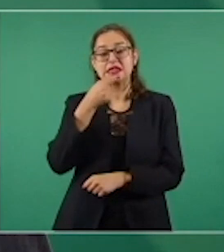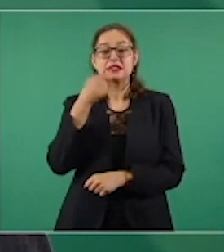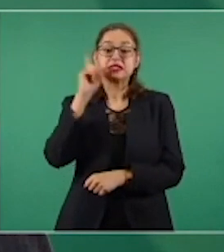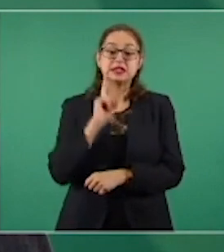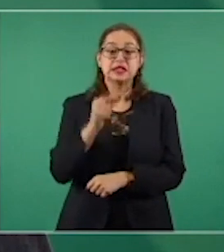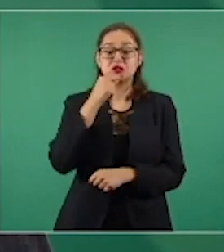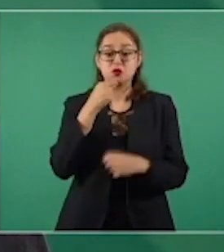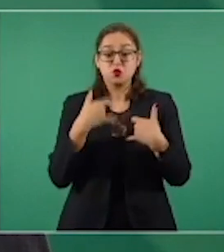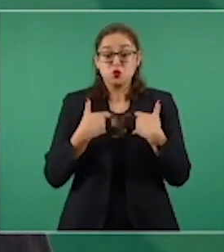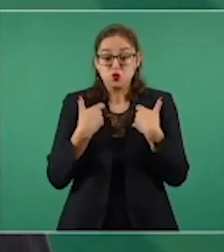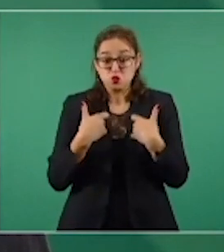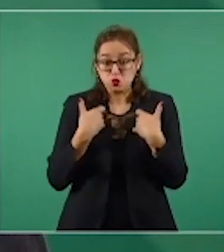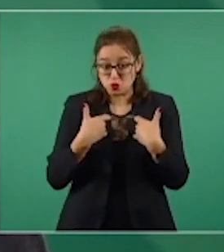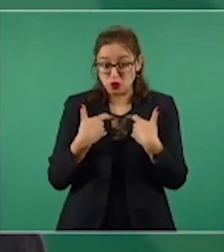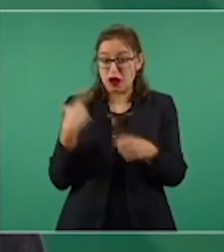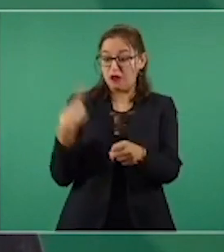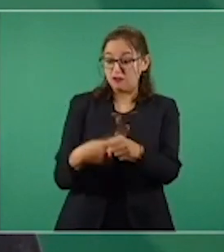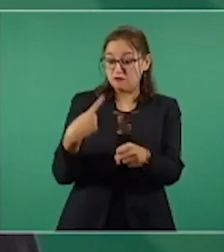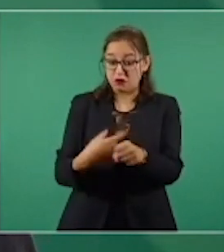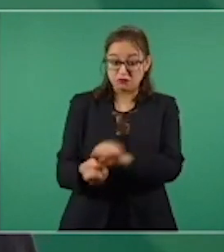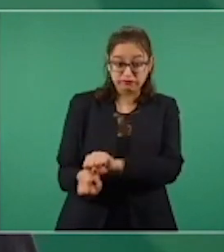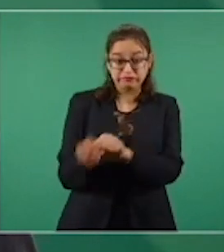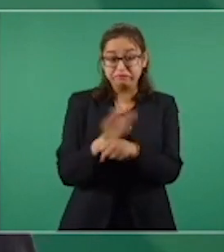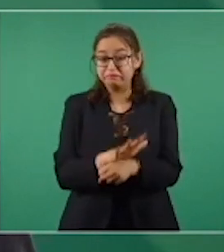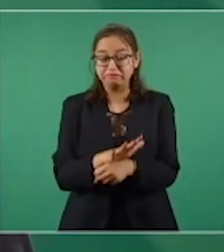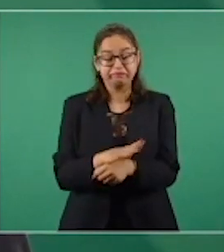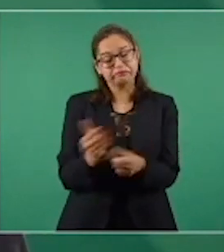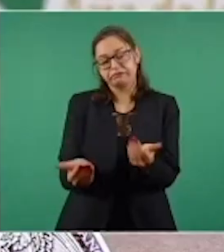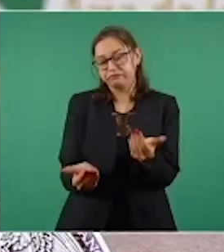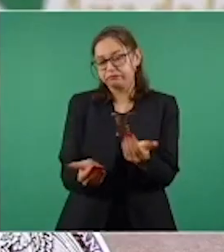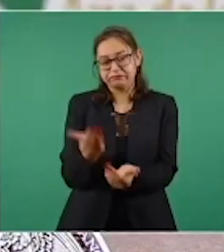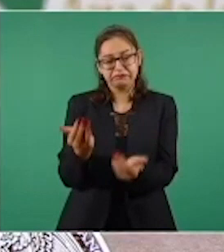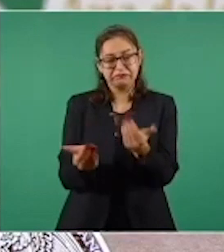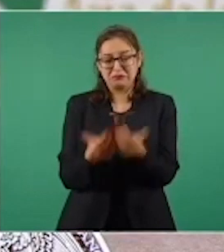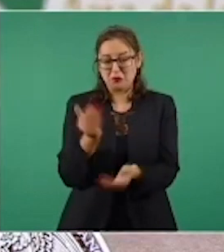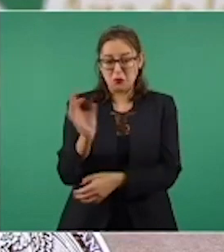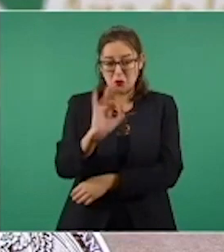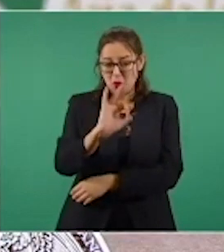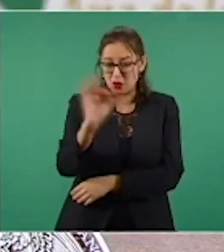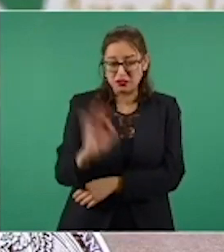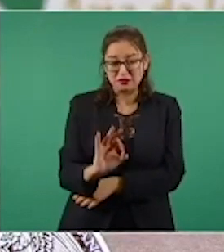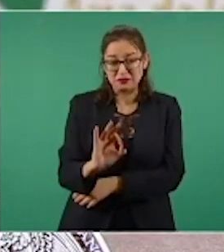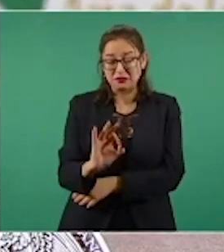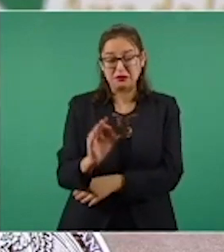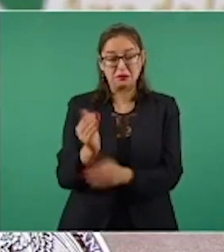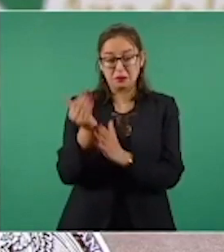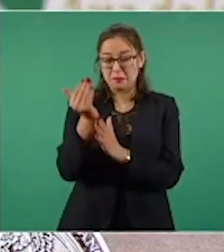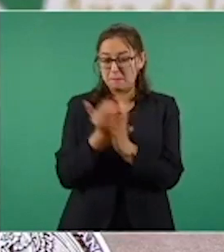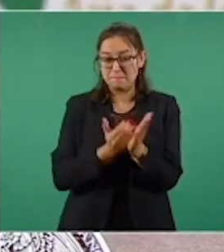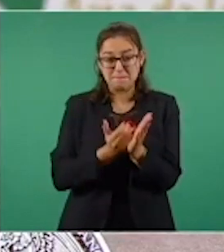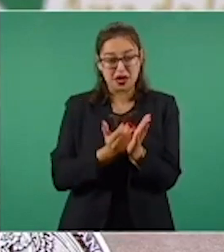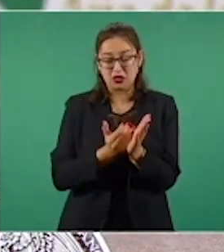adolescentes en la epidemia es considerablemente pequeña, con porcentajes menores al 10 por ciento,